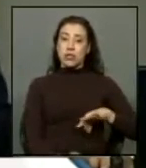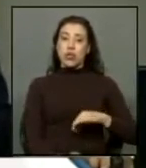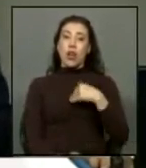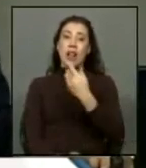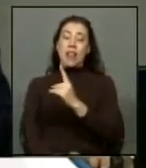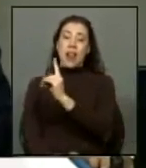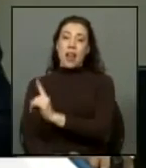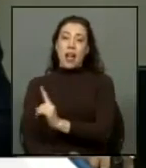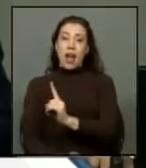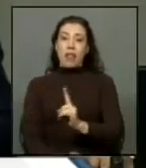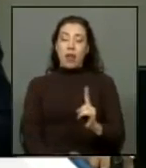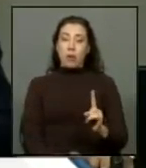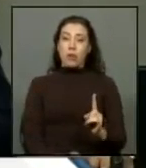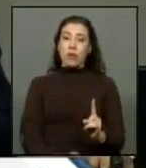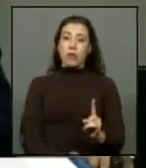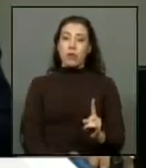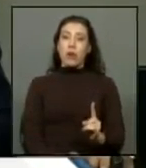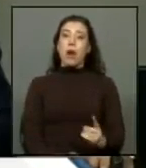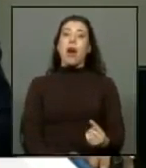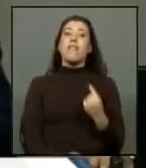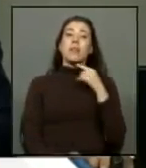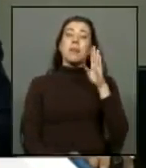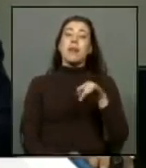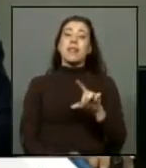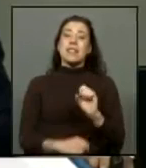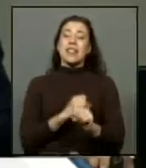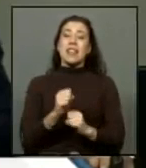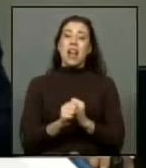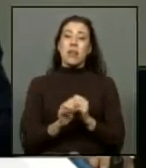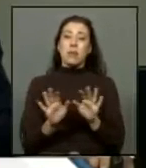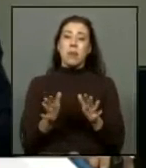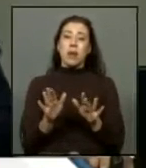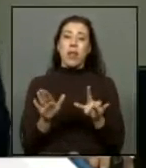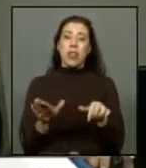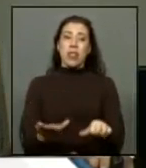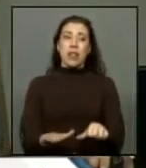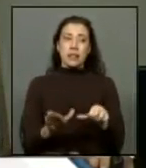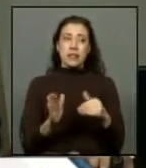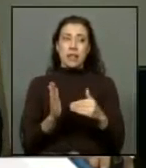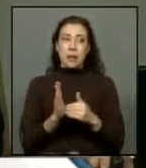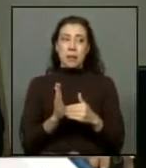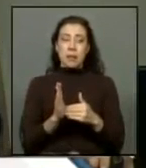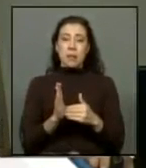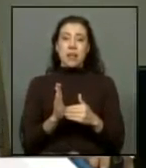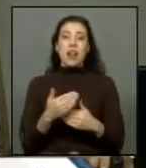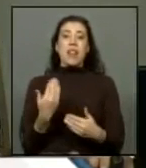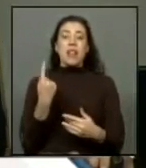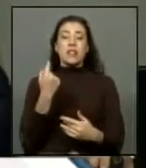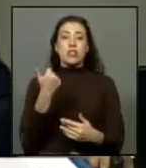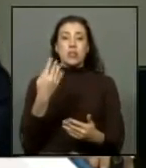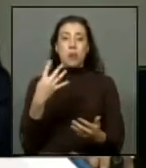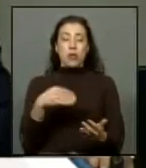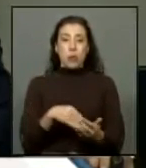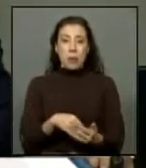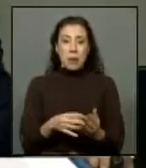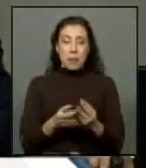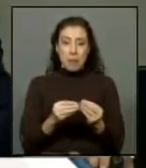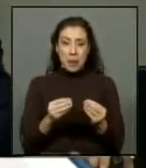K1 víctimas menores de 70 años que son alrededor de 16.000 reciben 164.000 pesos